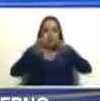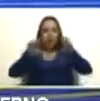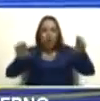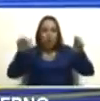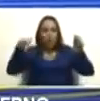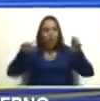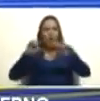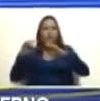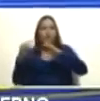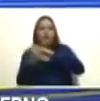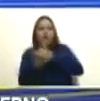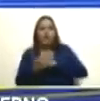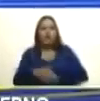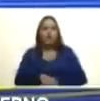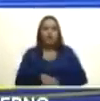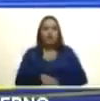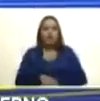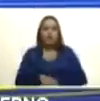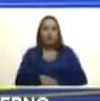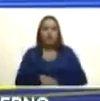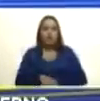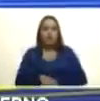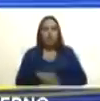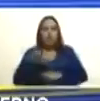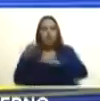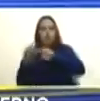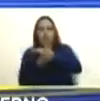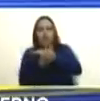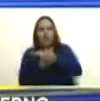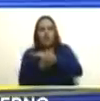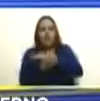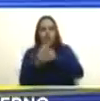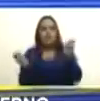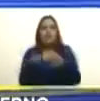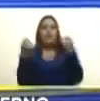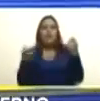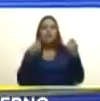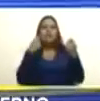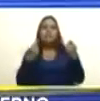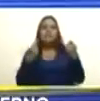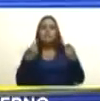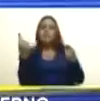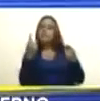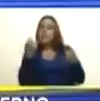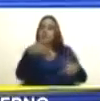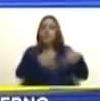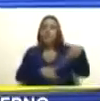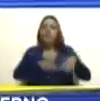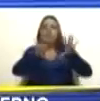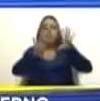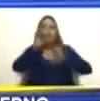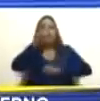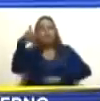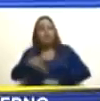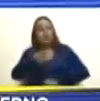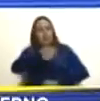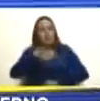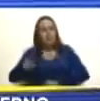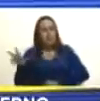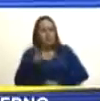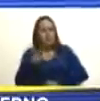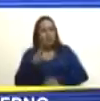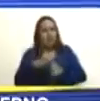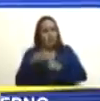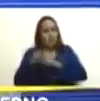Caprile en Guyana Times diciendo que había votado solo el 9% los venezolanos entonces